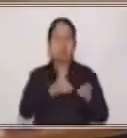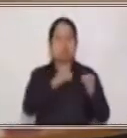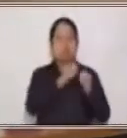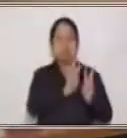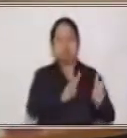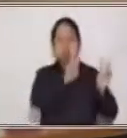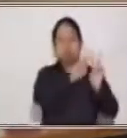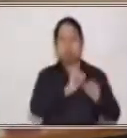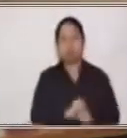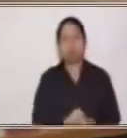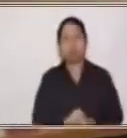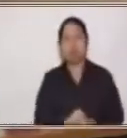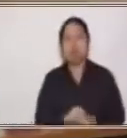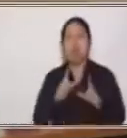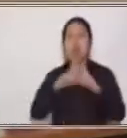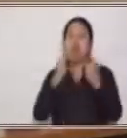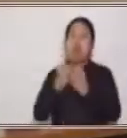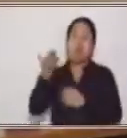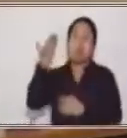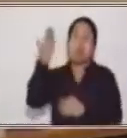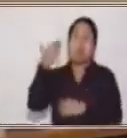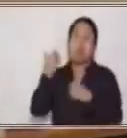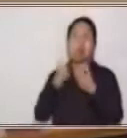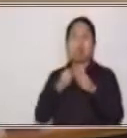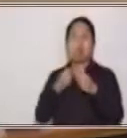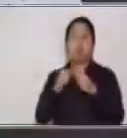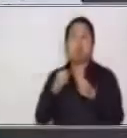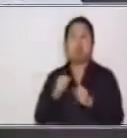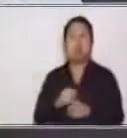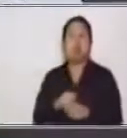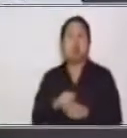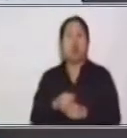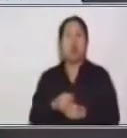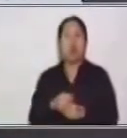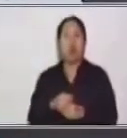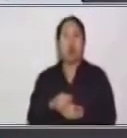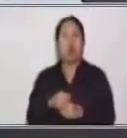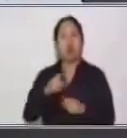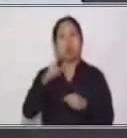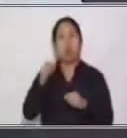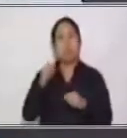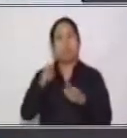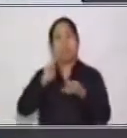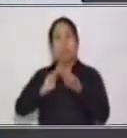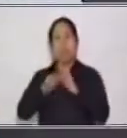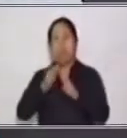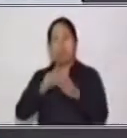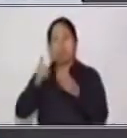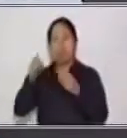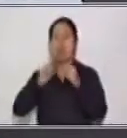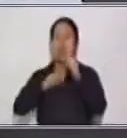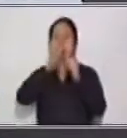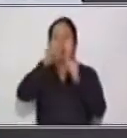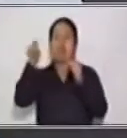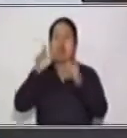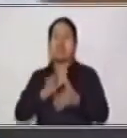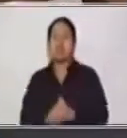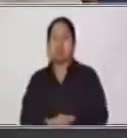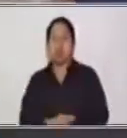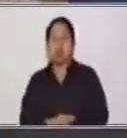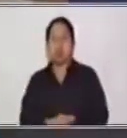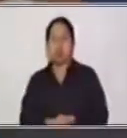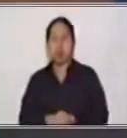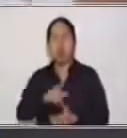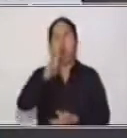clase anterior hicimos una operación matemática, donde resolvimos, si tenemos la idea de que 1